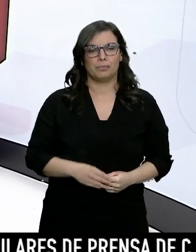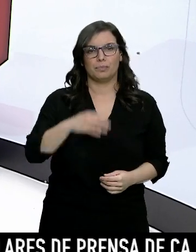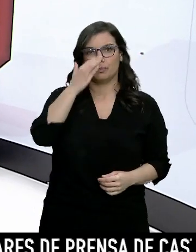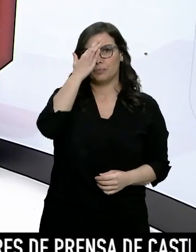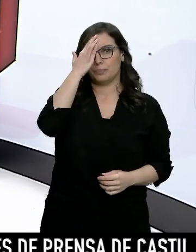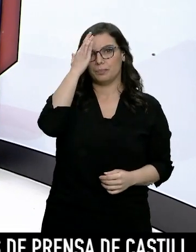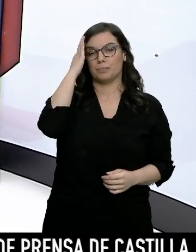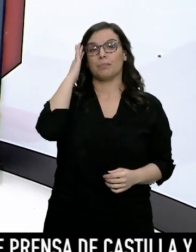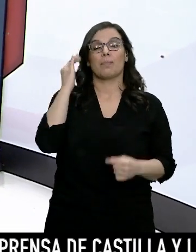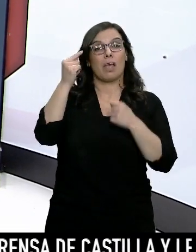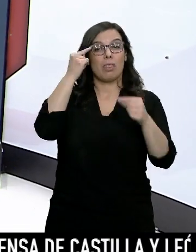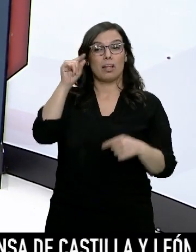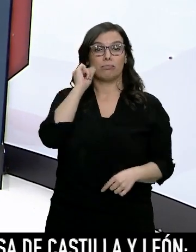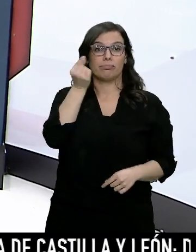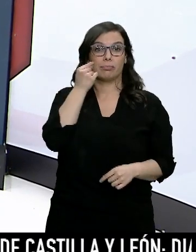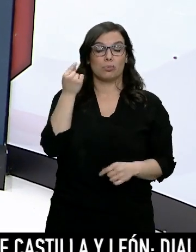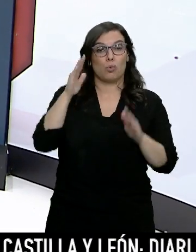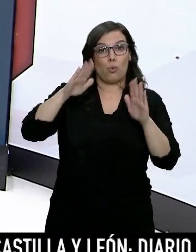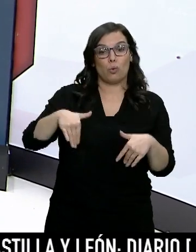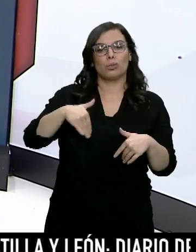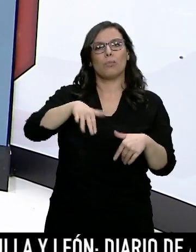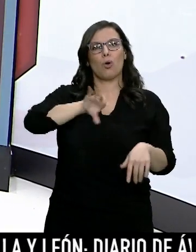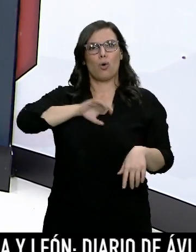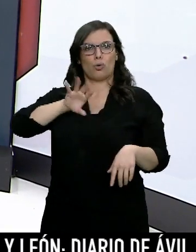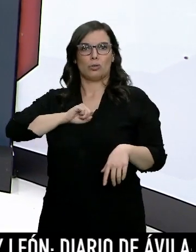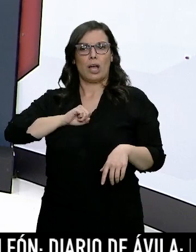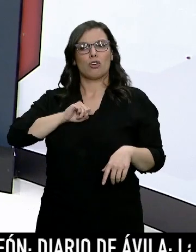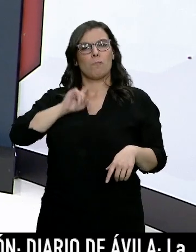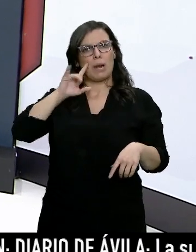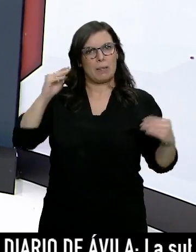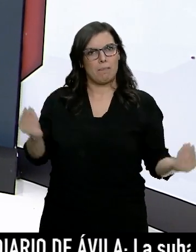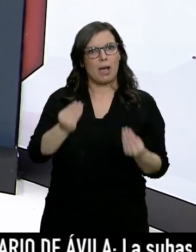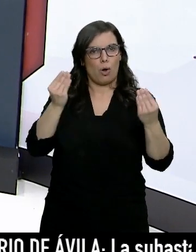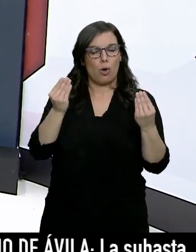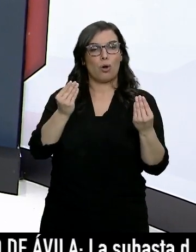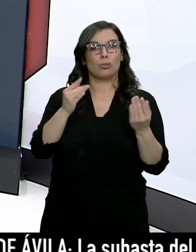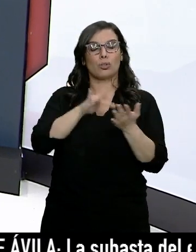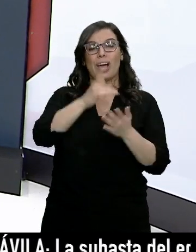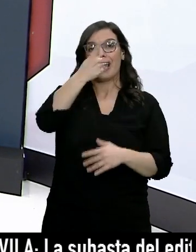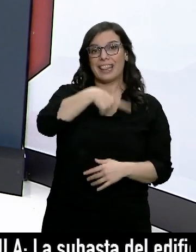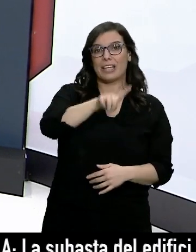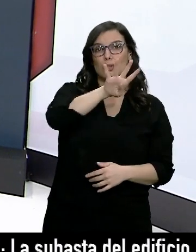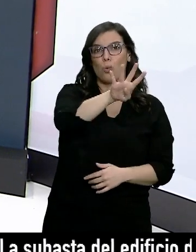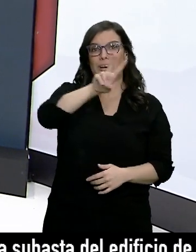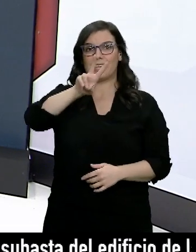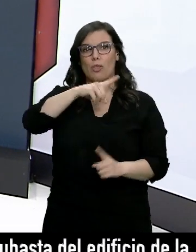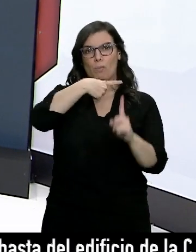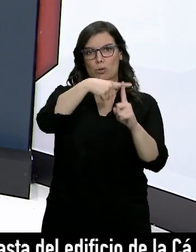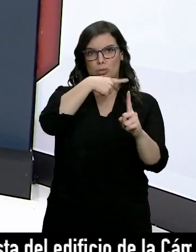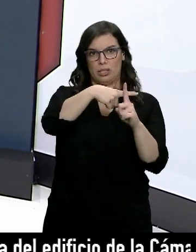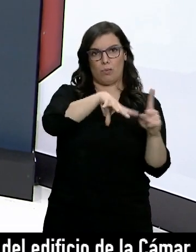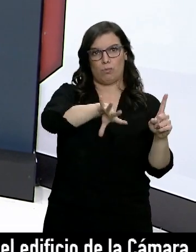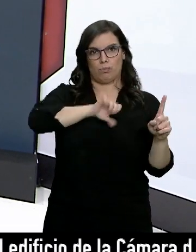Los últimos datos de contagios continúan esa tendencia a la baja. Hemos tenido 142 positivos.